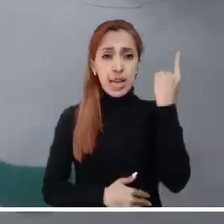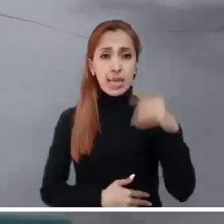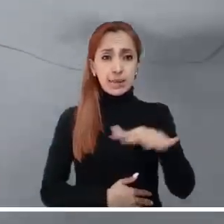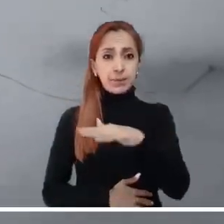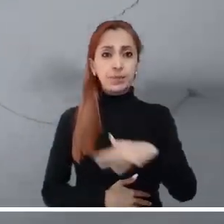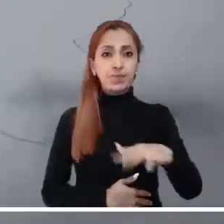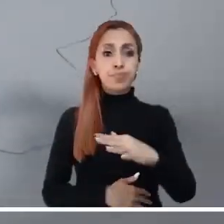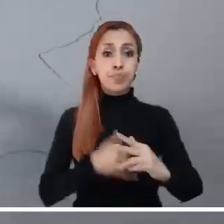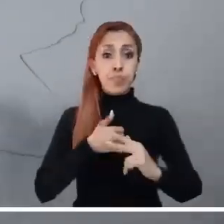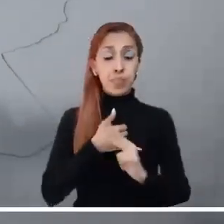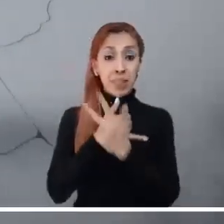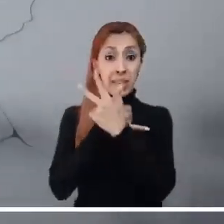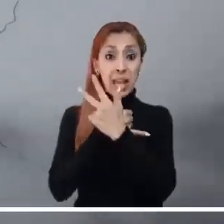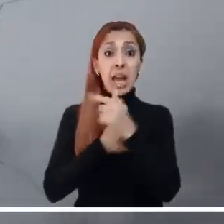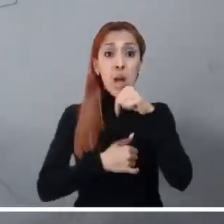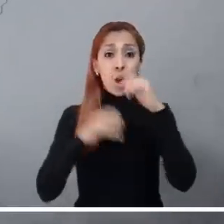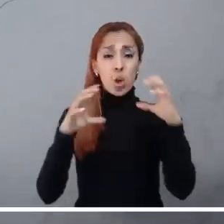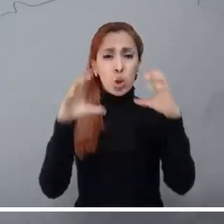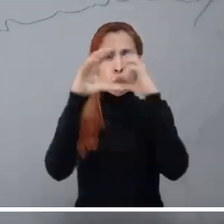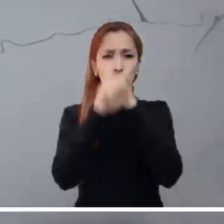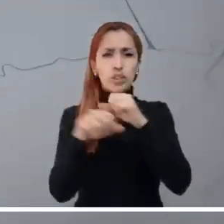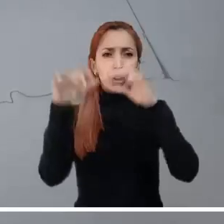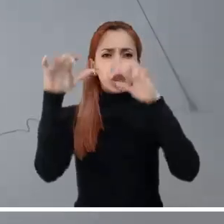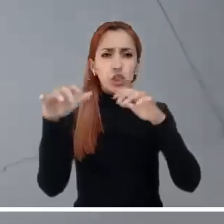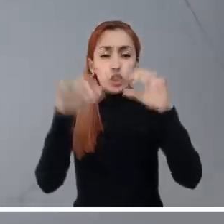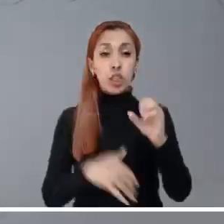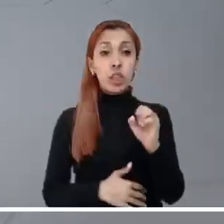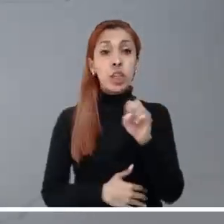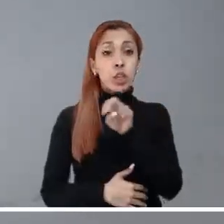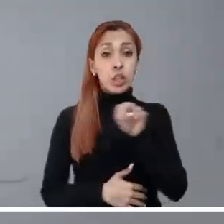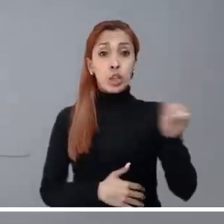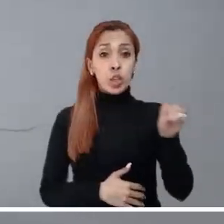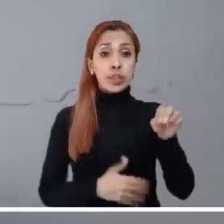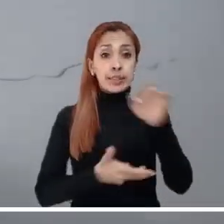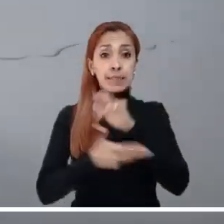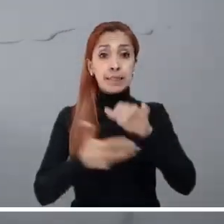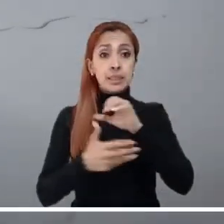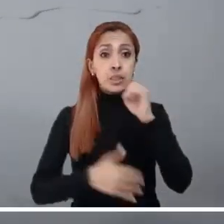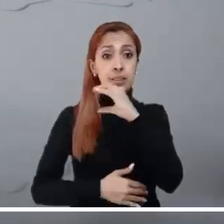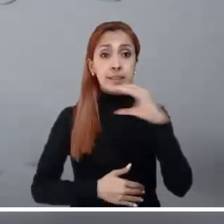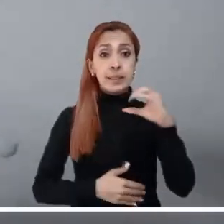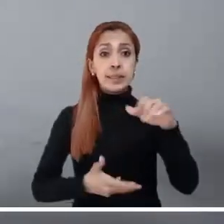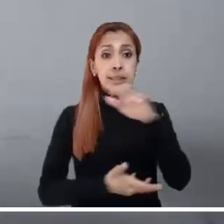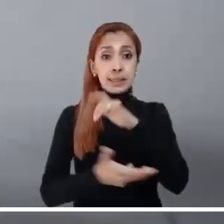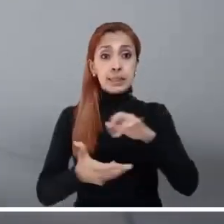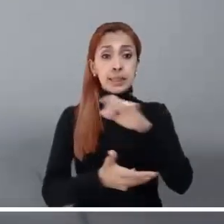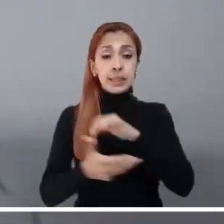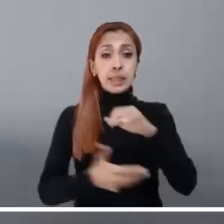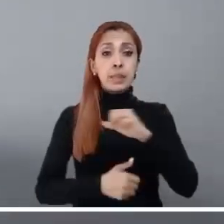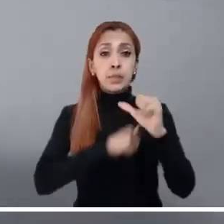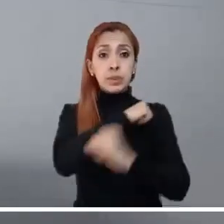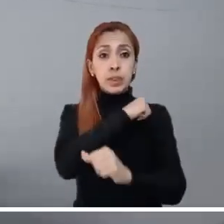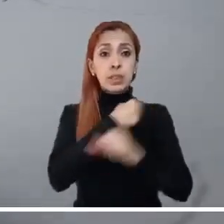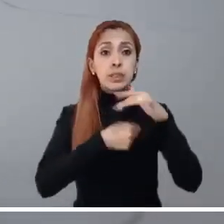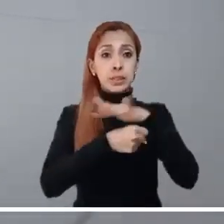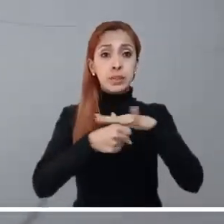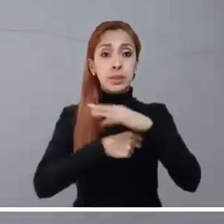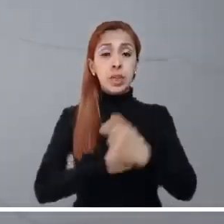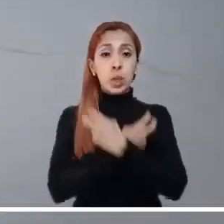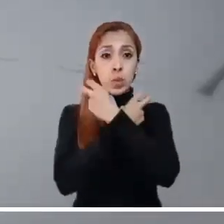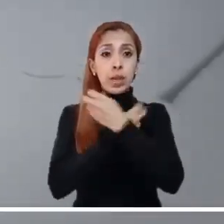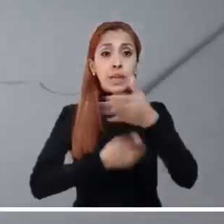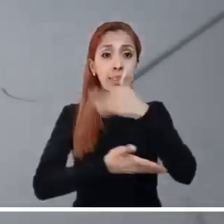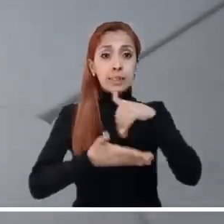En los Andes se vivirá una noche lluviosa. Norte de Santander, el occidente de Santander, Boyacá, Cundinamarca, Huila,